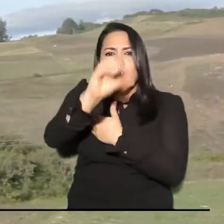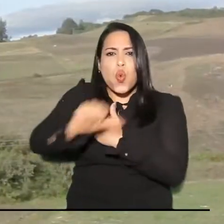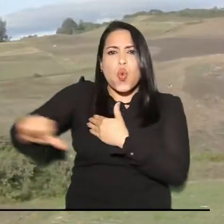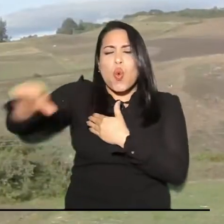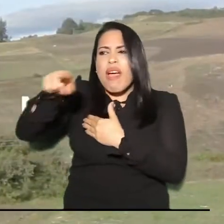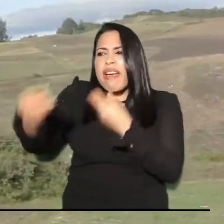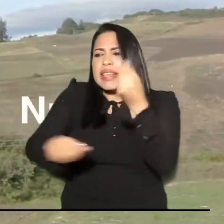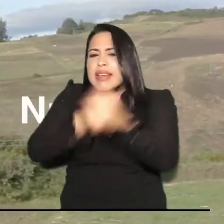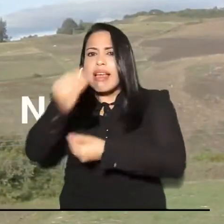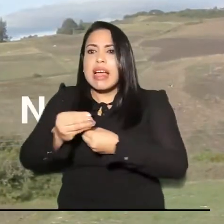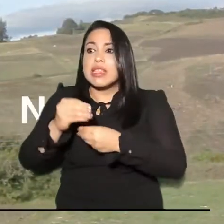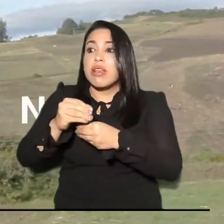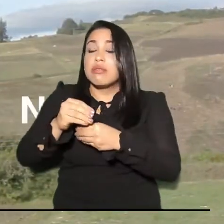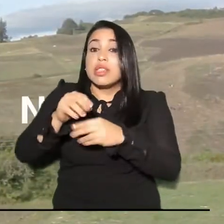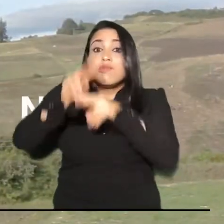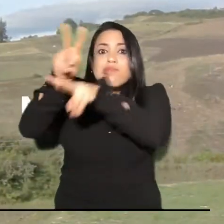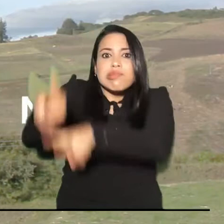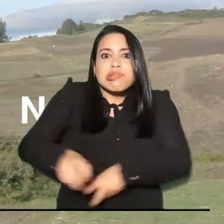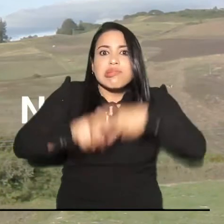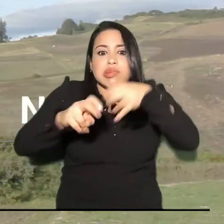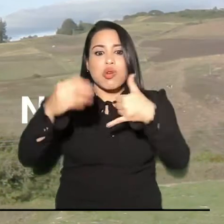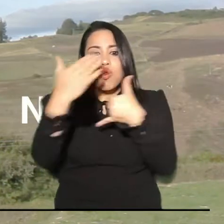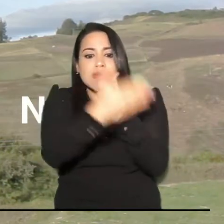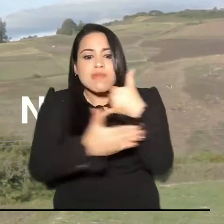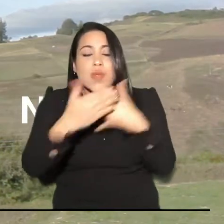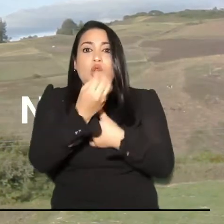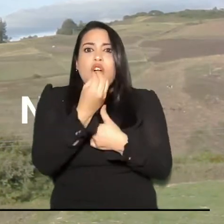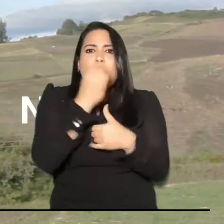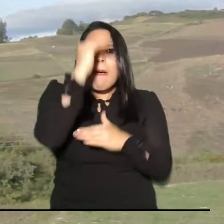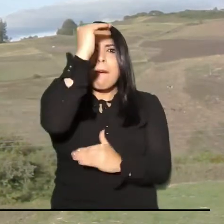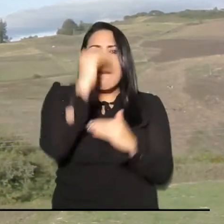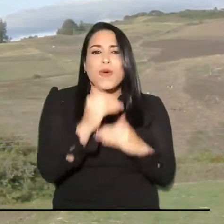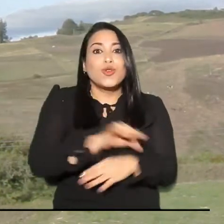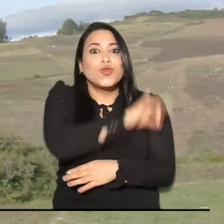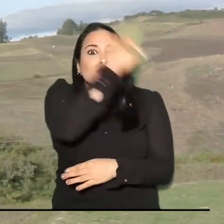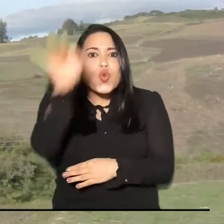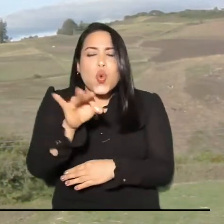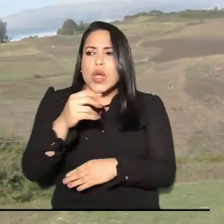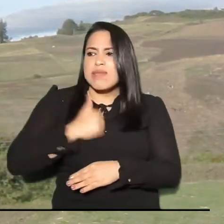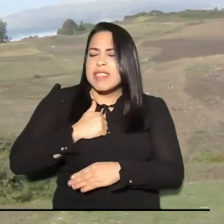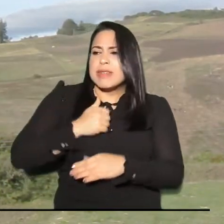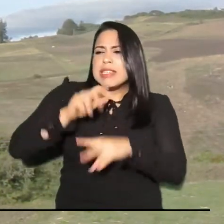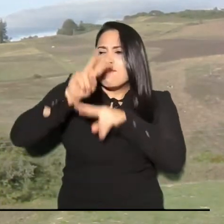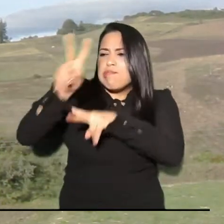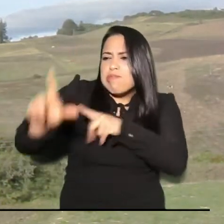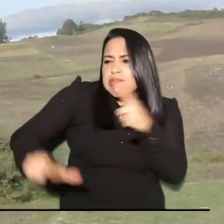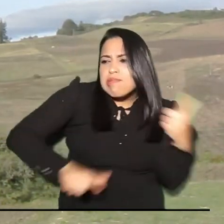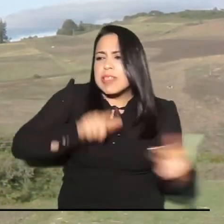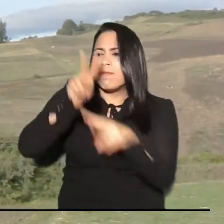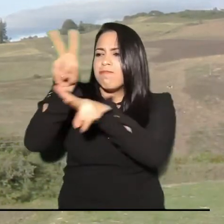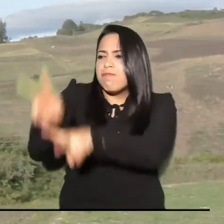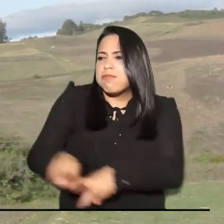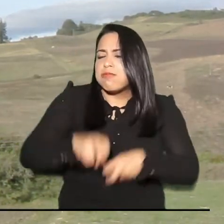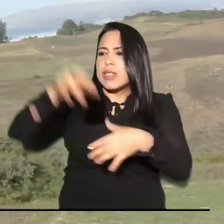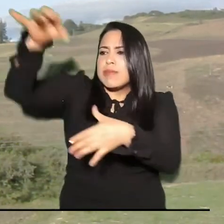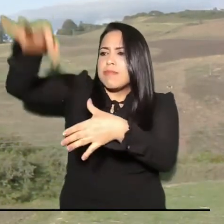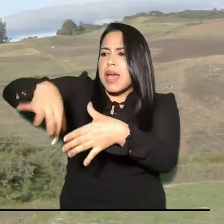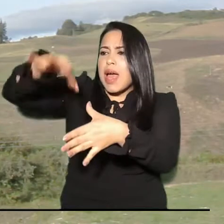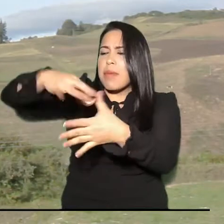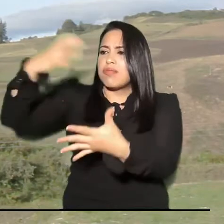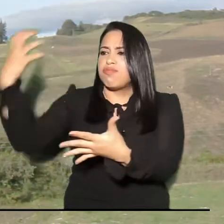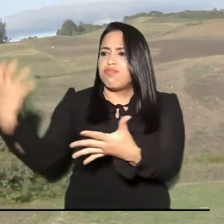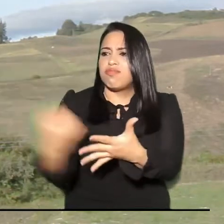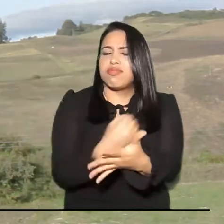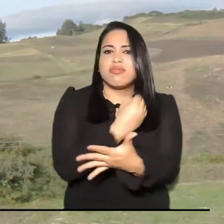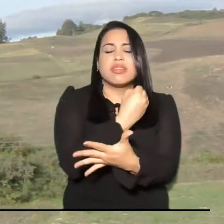mujeres, quienes nunca han dejado que el país se desabastezca. Sin tecnificación, a punta de huellas, siguen arando y